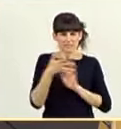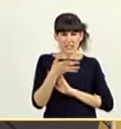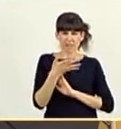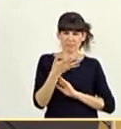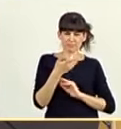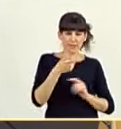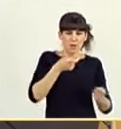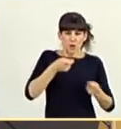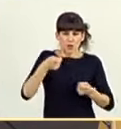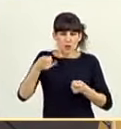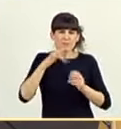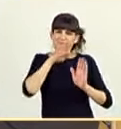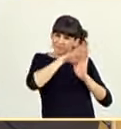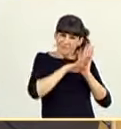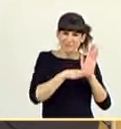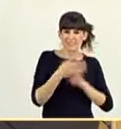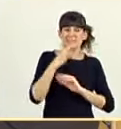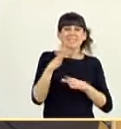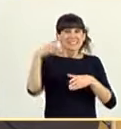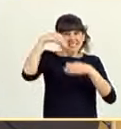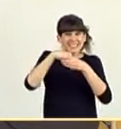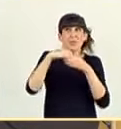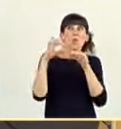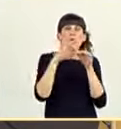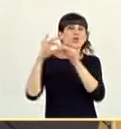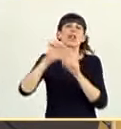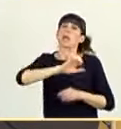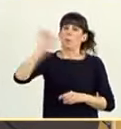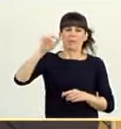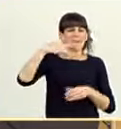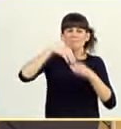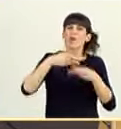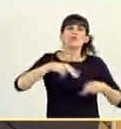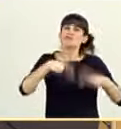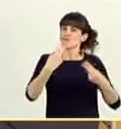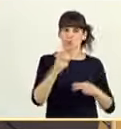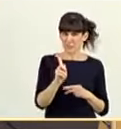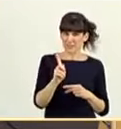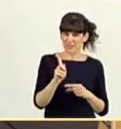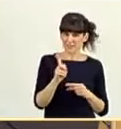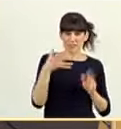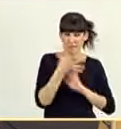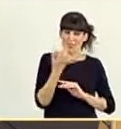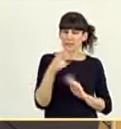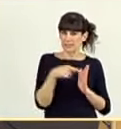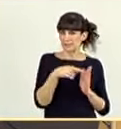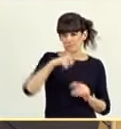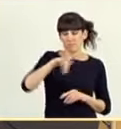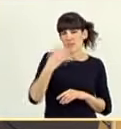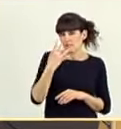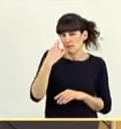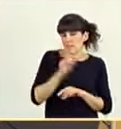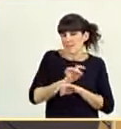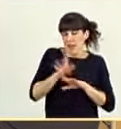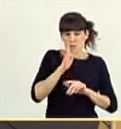generalizadas en el ámbito de la Unión Europea y no lo ha hecho nadie. Y este es un primer punto de partida y conviene que tengamos todos claro